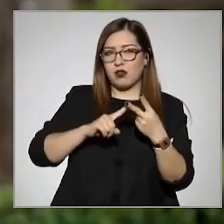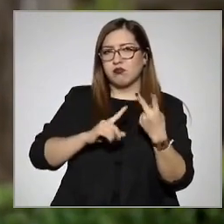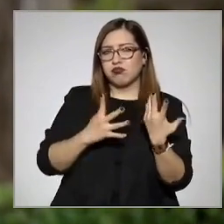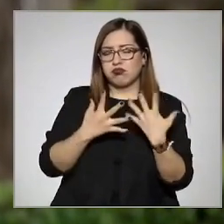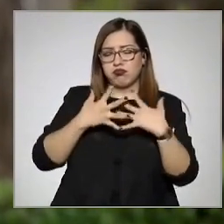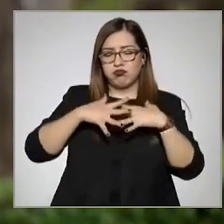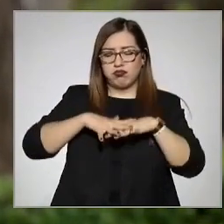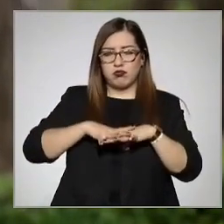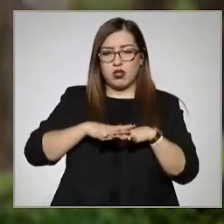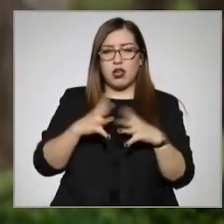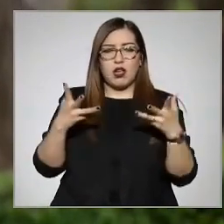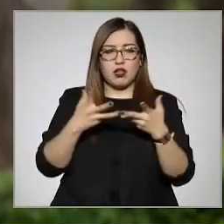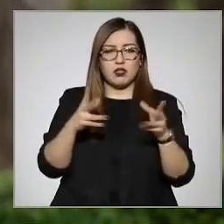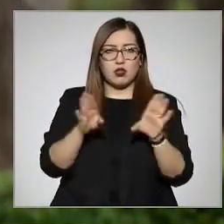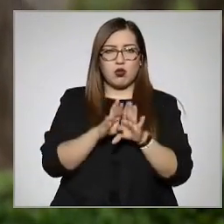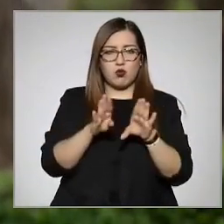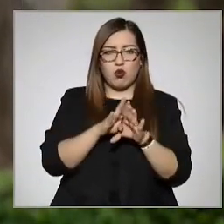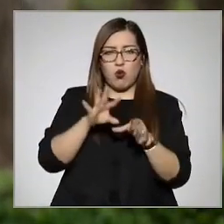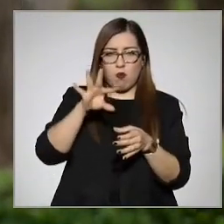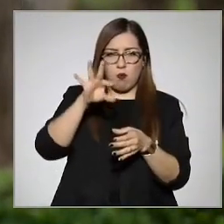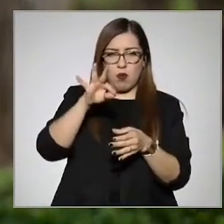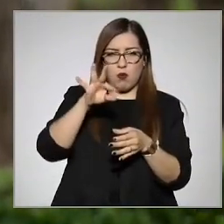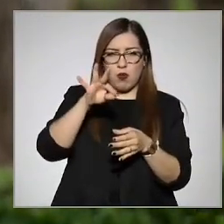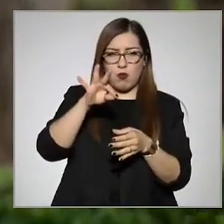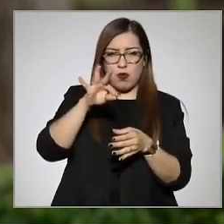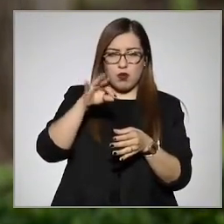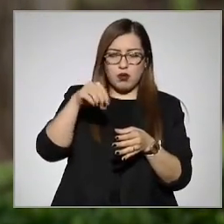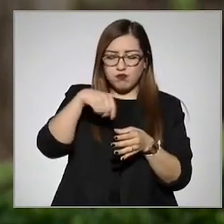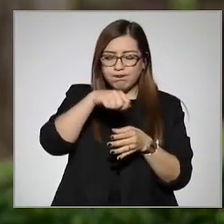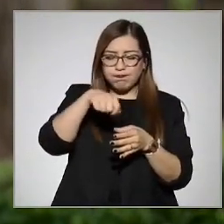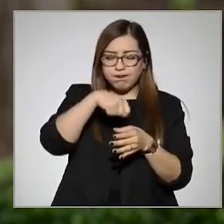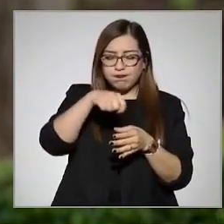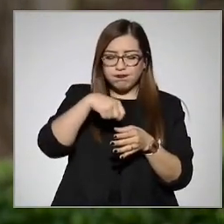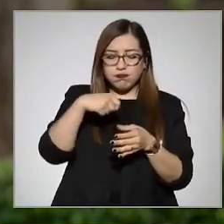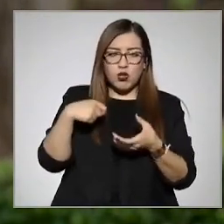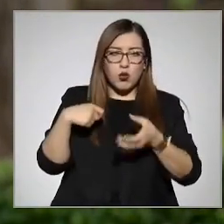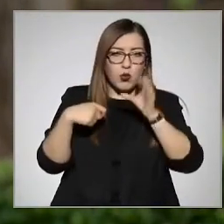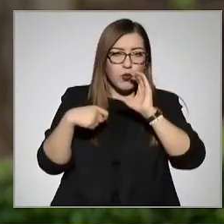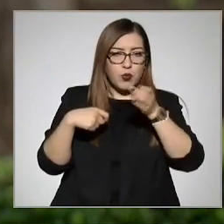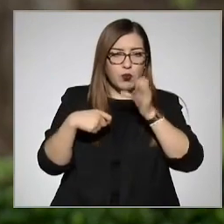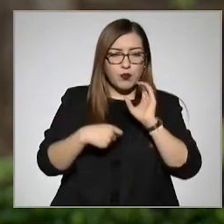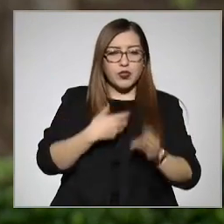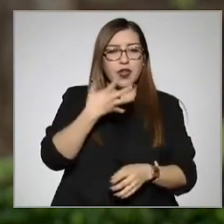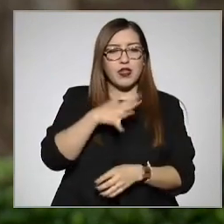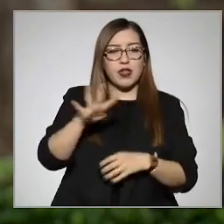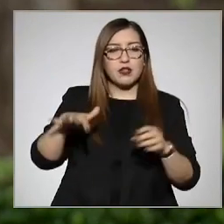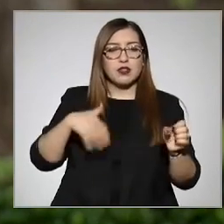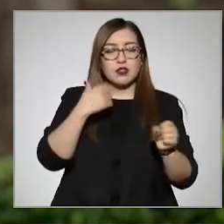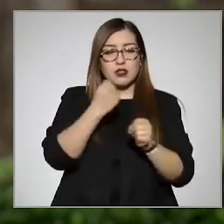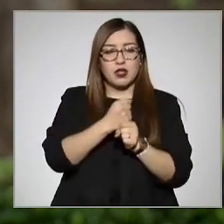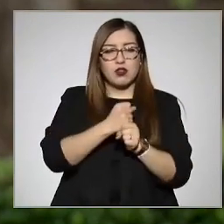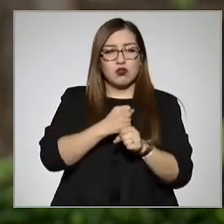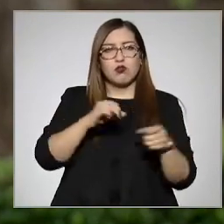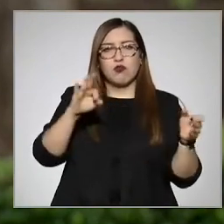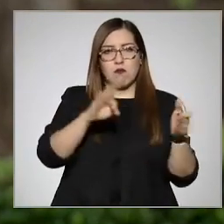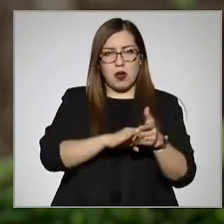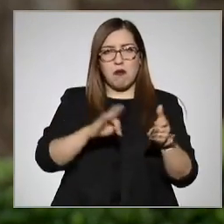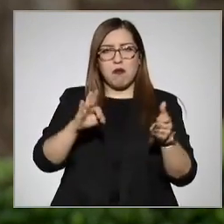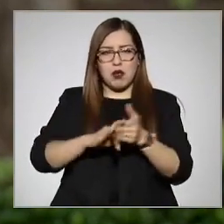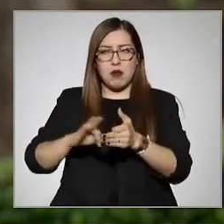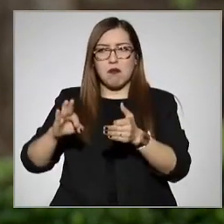diluciones. Obviamente lo estuve tomando por 10 años consecutivos. Mi tratamiento fue constante,